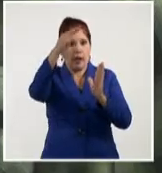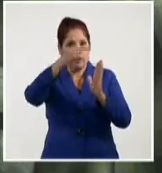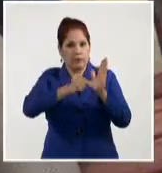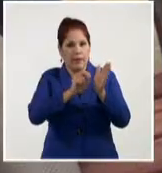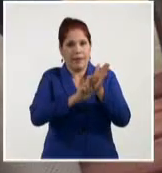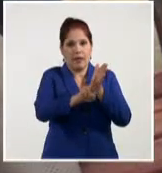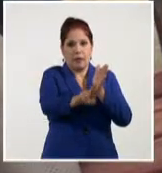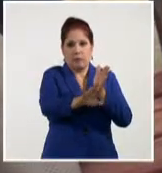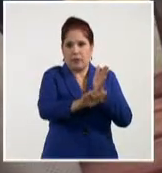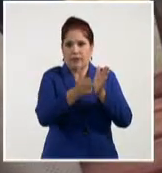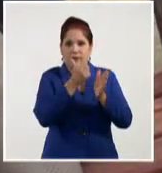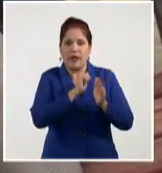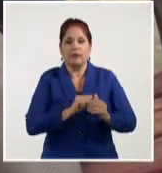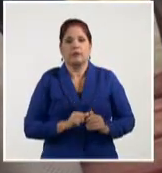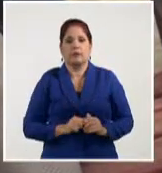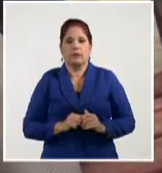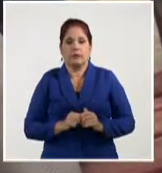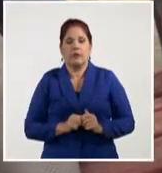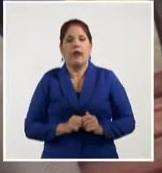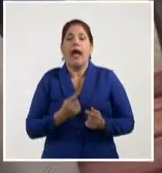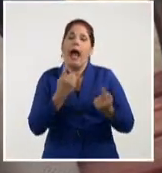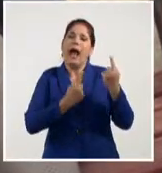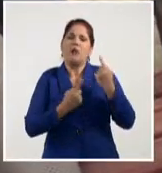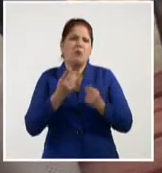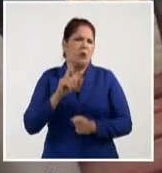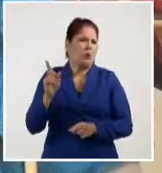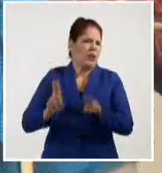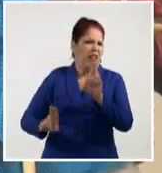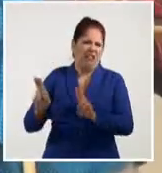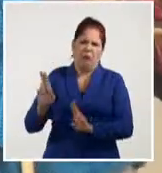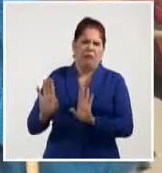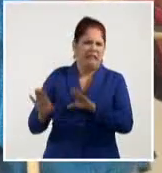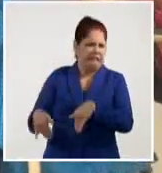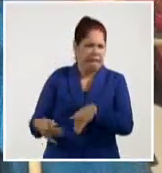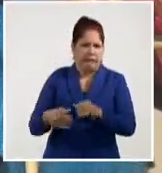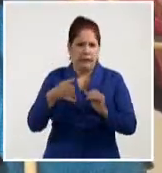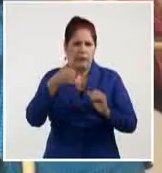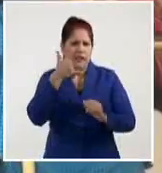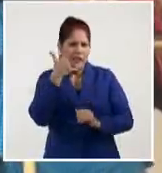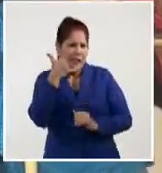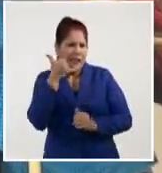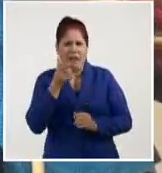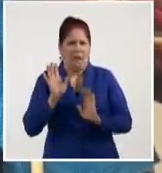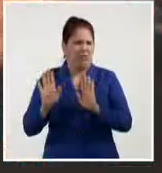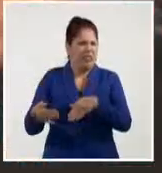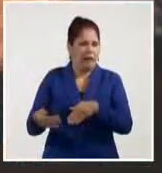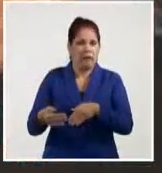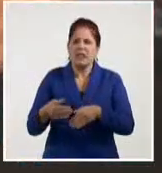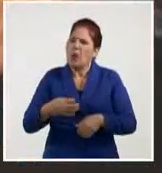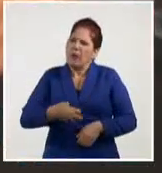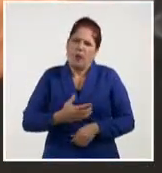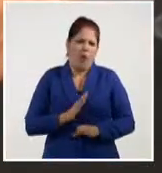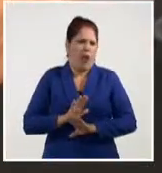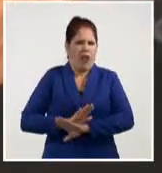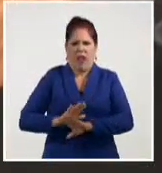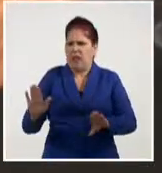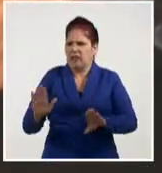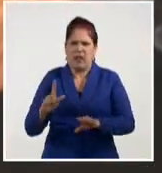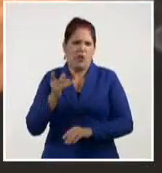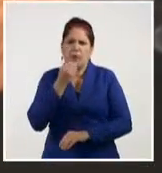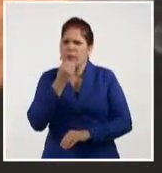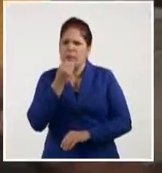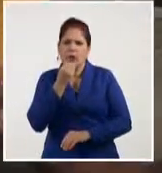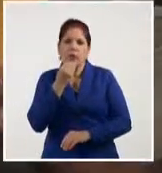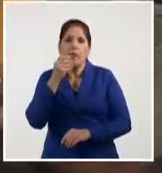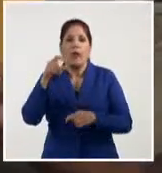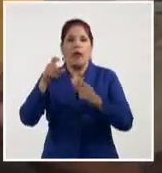del servicio. A pesar de la negativa de algunos a utilizar estas plataformas y de las incómodas molestias que impone a ratos la falta